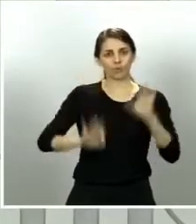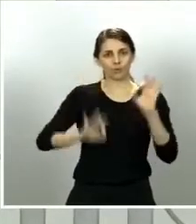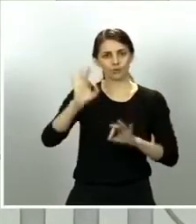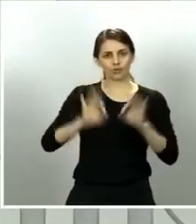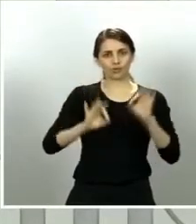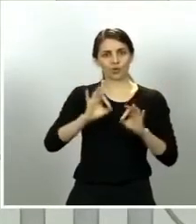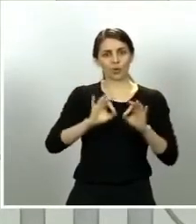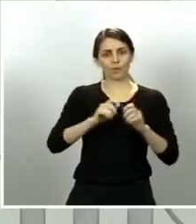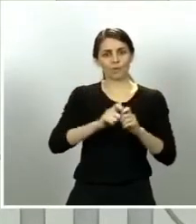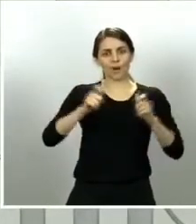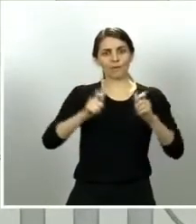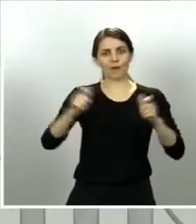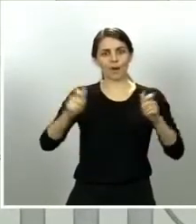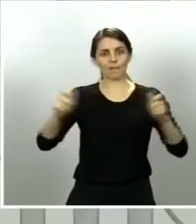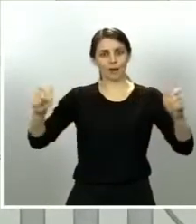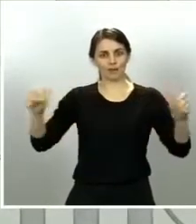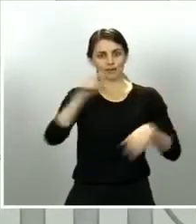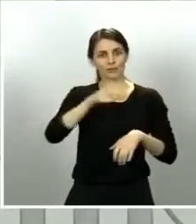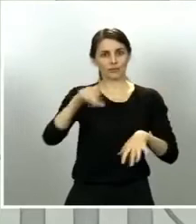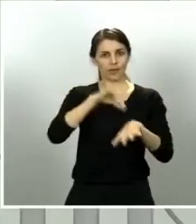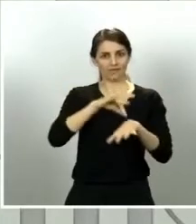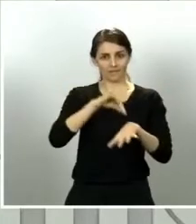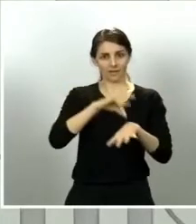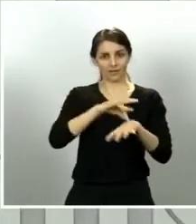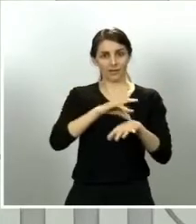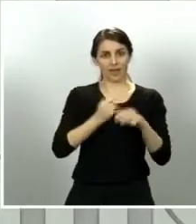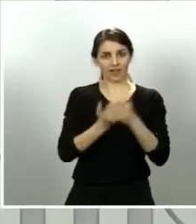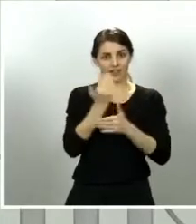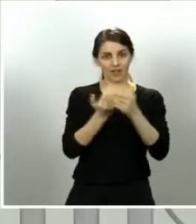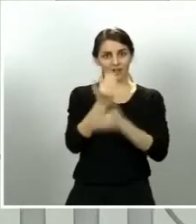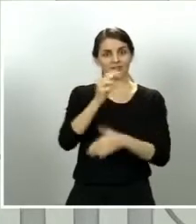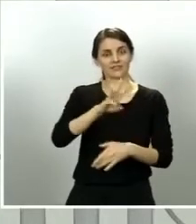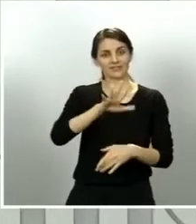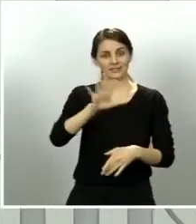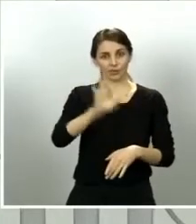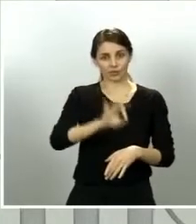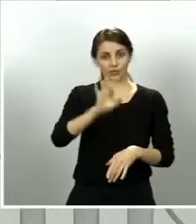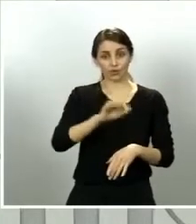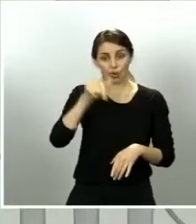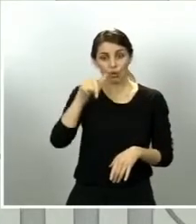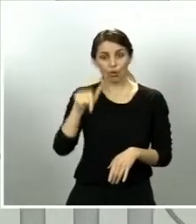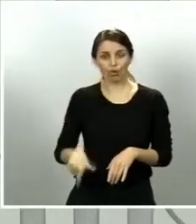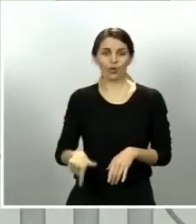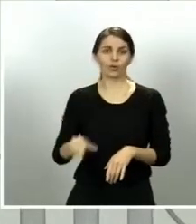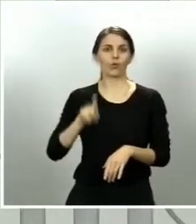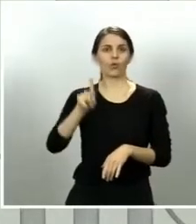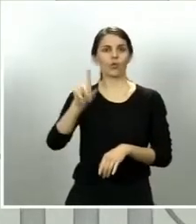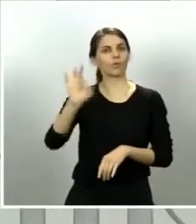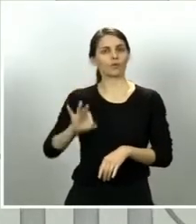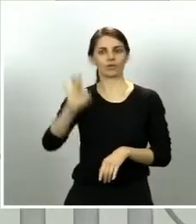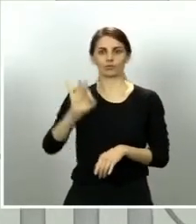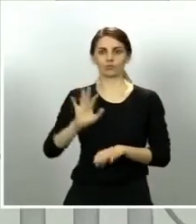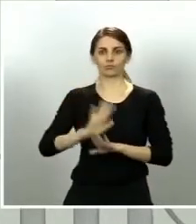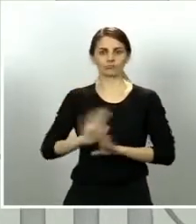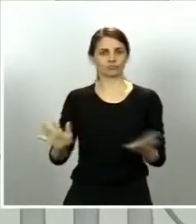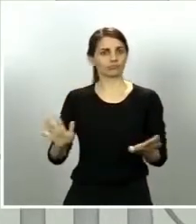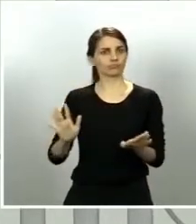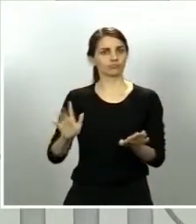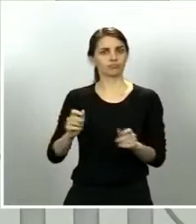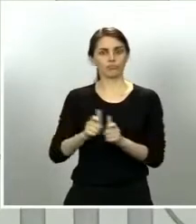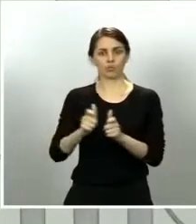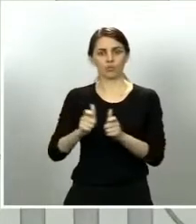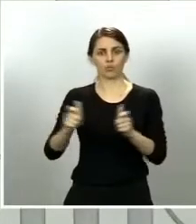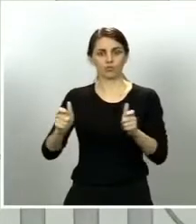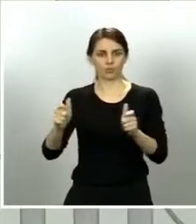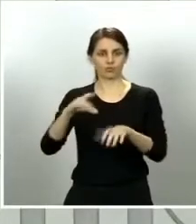35%. Hoy el índice de incremento de contagiados es del 1%. Quiero recordar que el